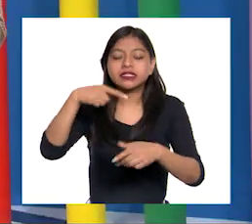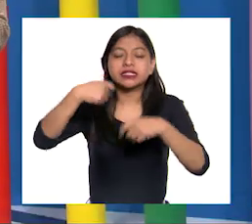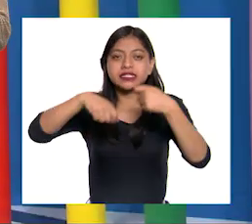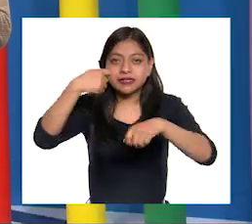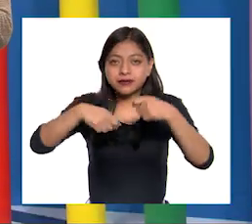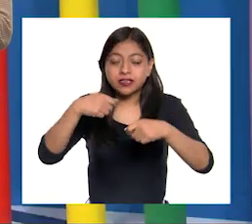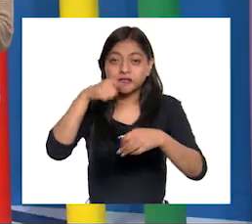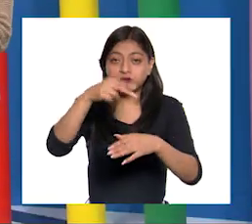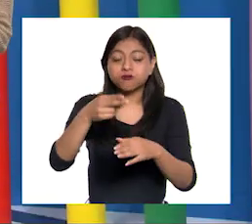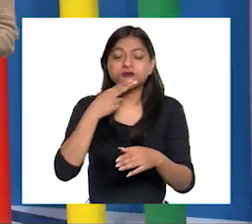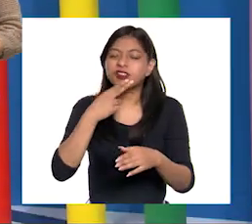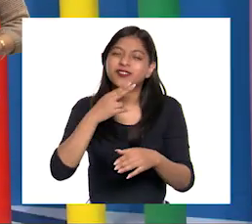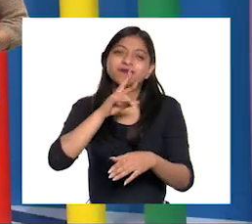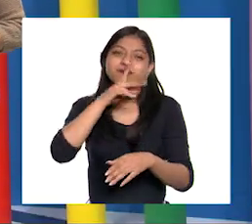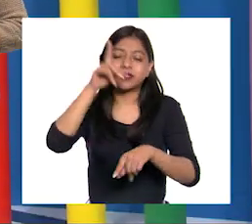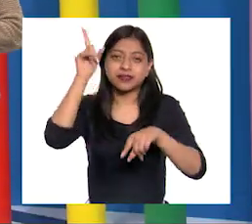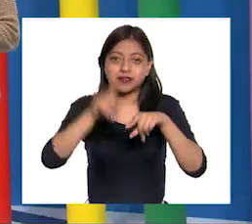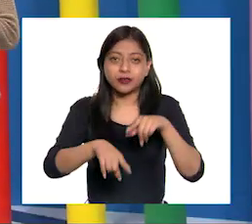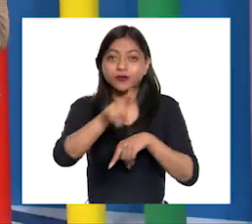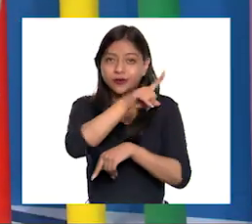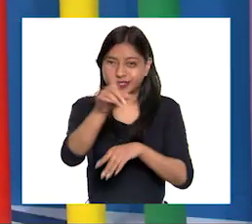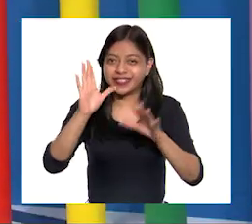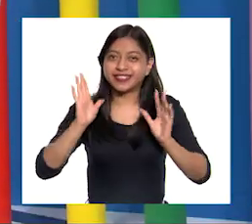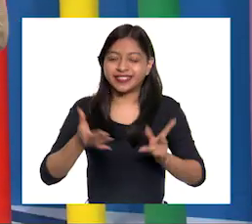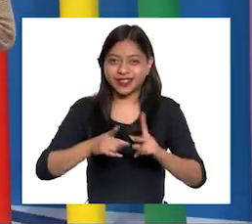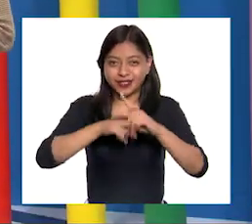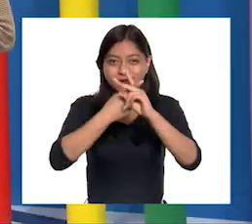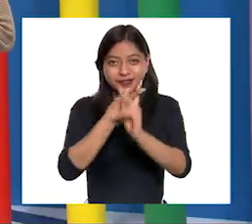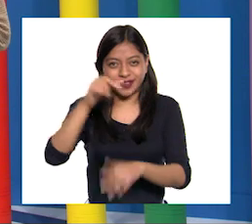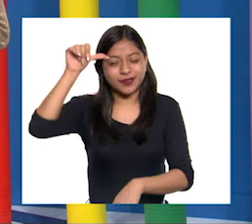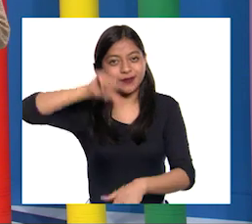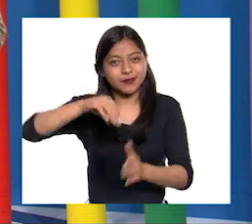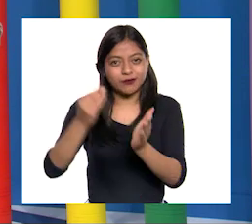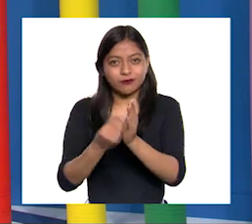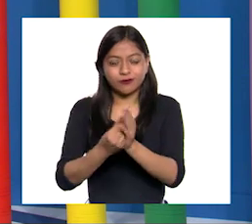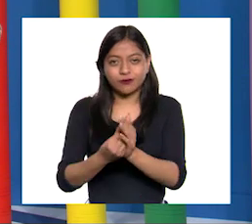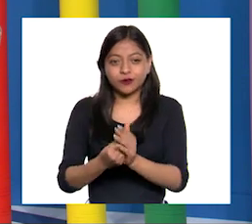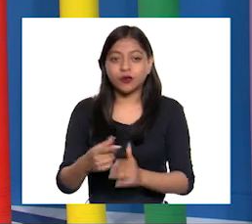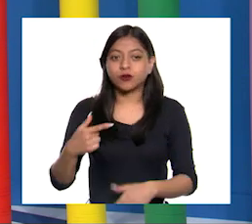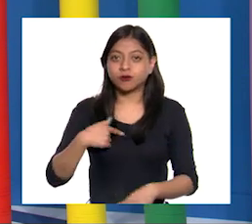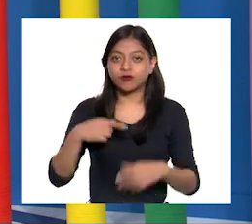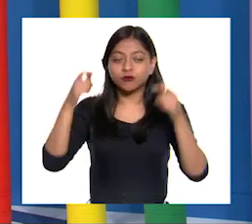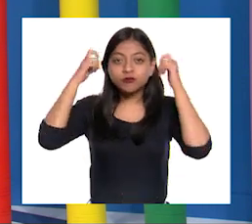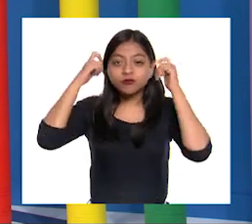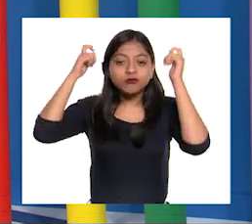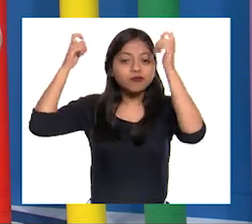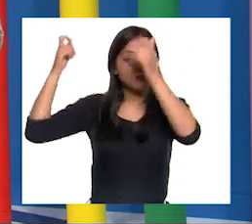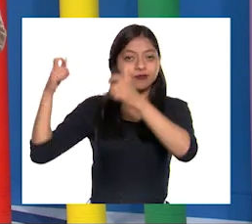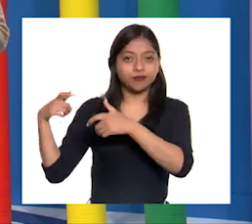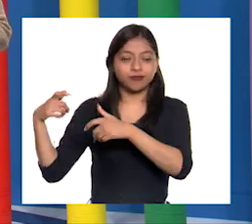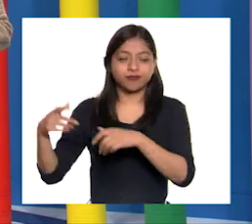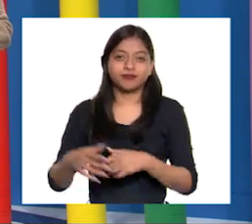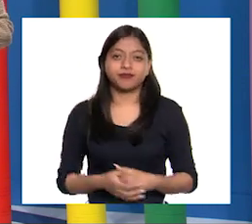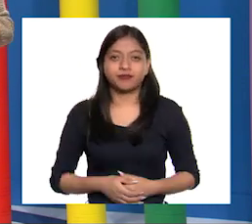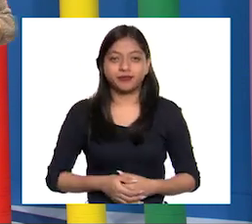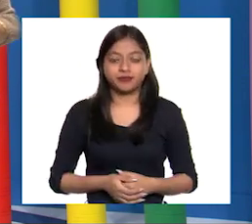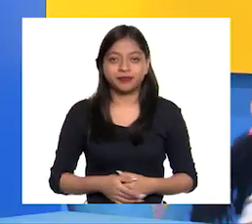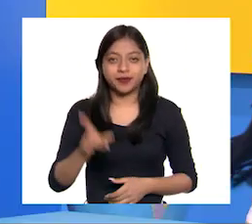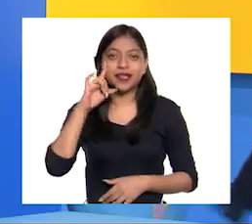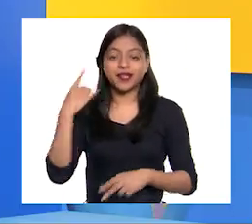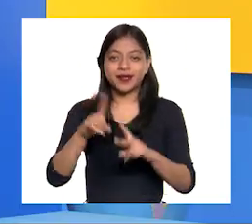Entonces ya empezaron con la clase Eso es genial, chicas Ay, me voy a quitar mis audífonos para empezar Muy bien